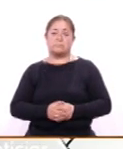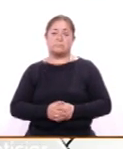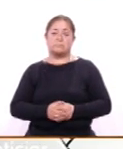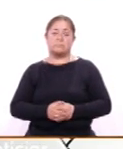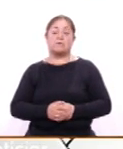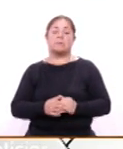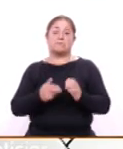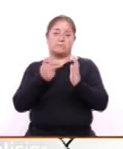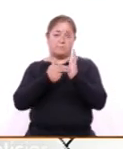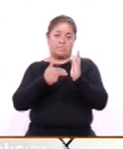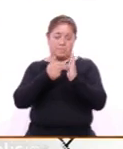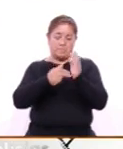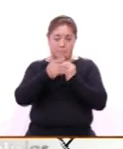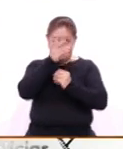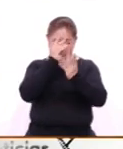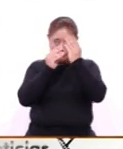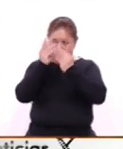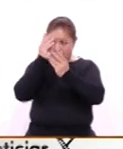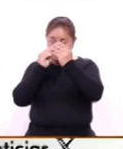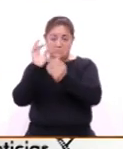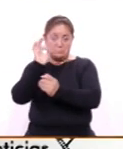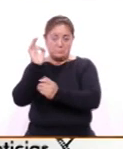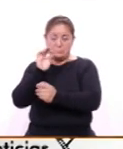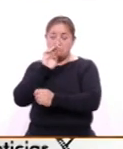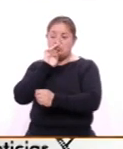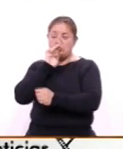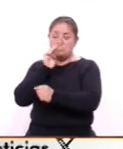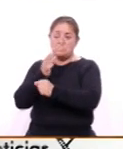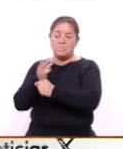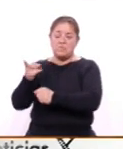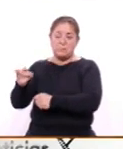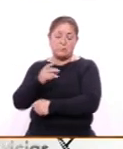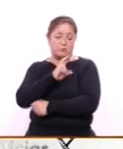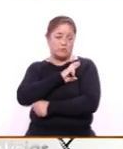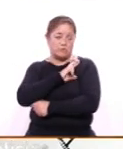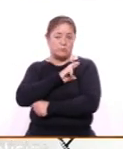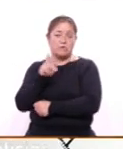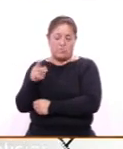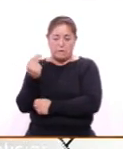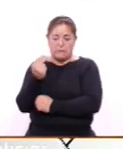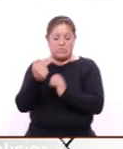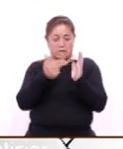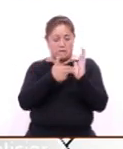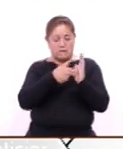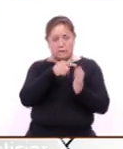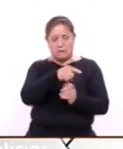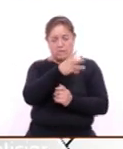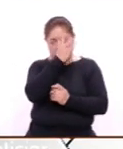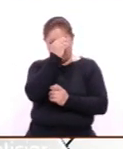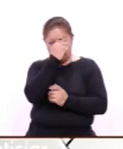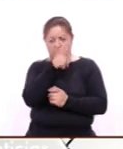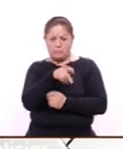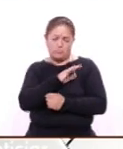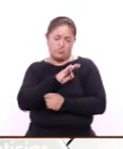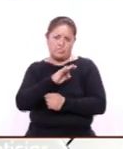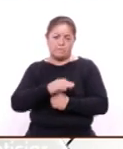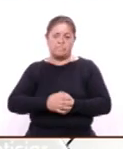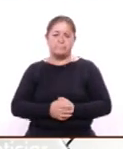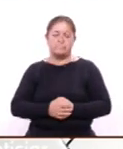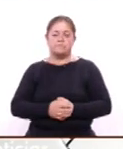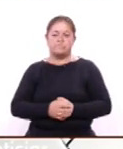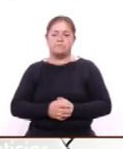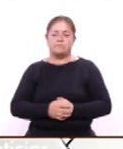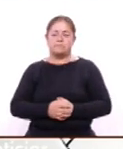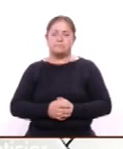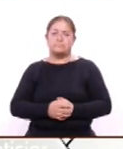estos talleres y a lo mejor una mamá soltera que requiera tomar el taller para salir adelante lo puede tomar sin ningún problema, entonces